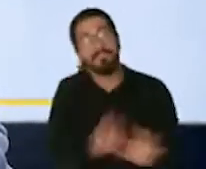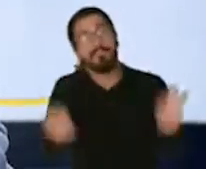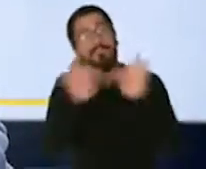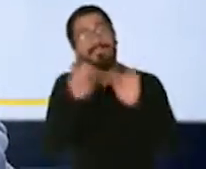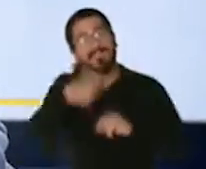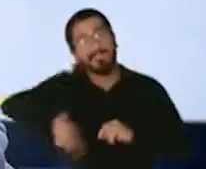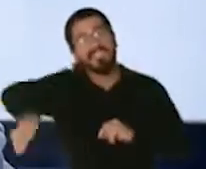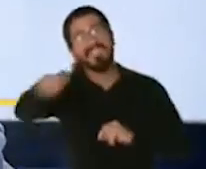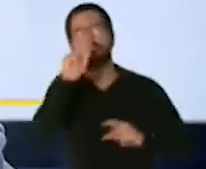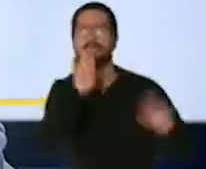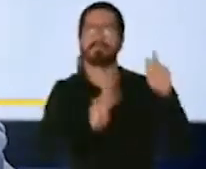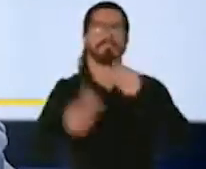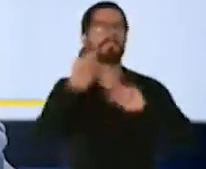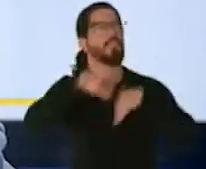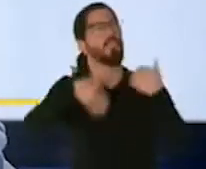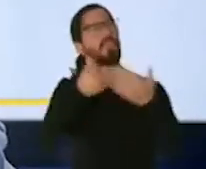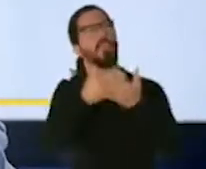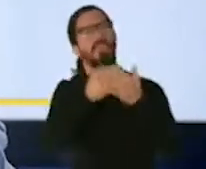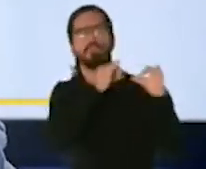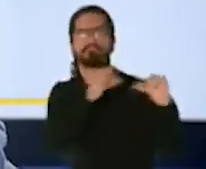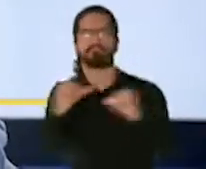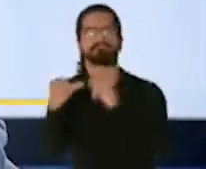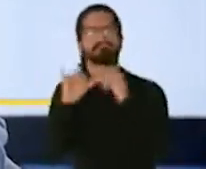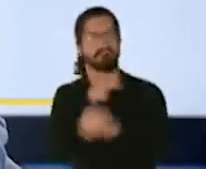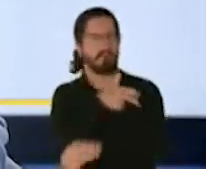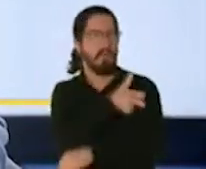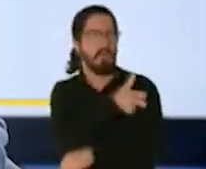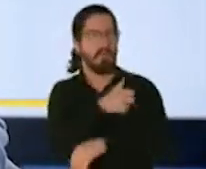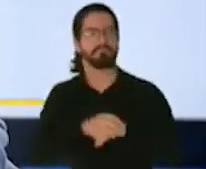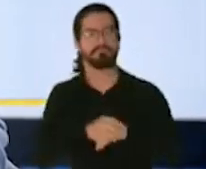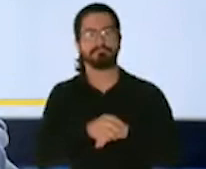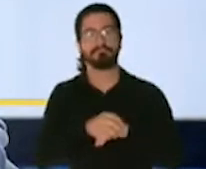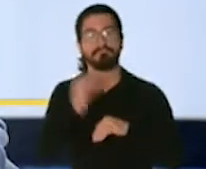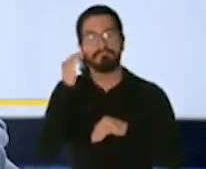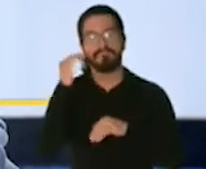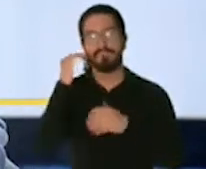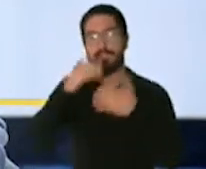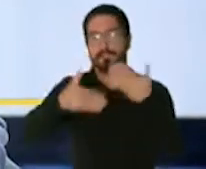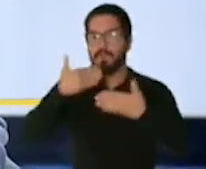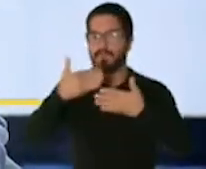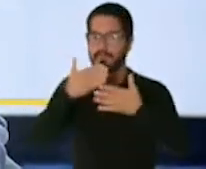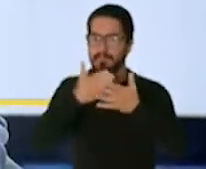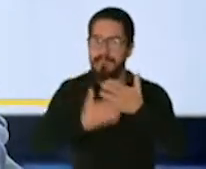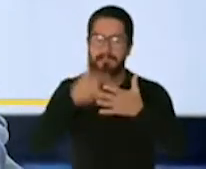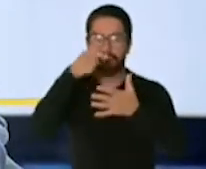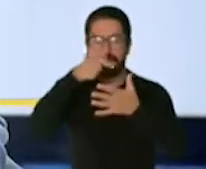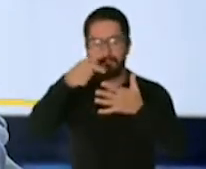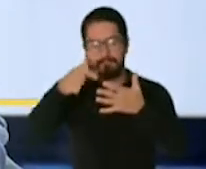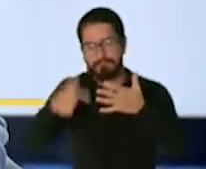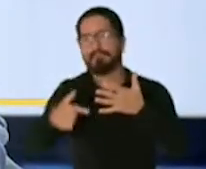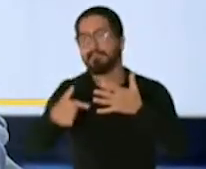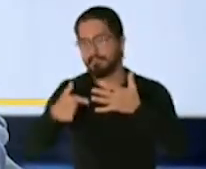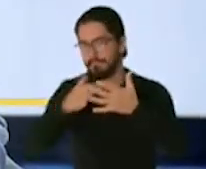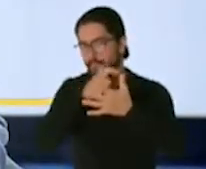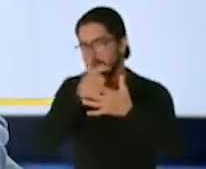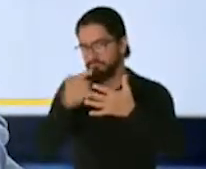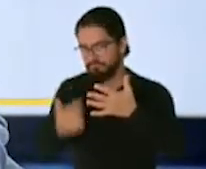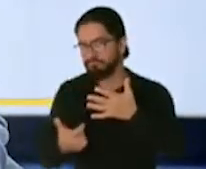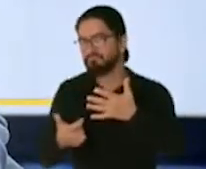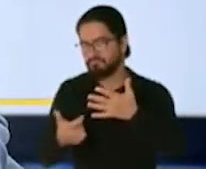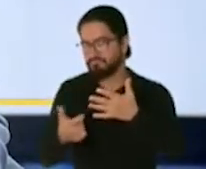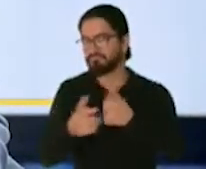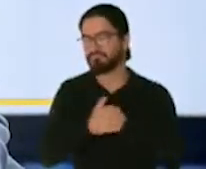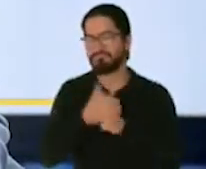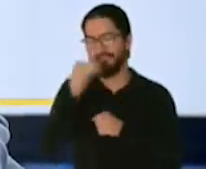Esto va a ser por fases. Yo estoy seguro que tanto la subsecretaria del Departamento de Salud como